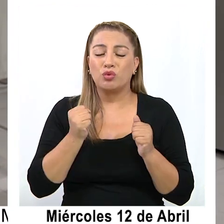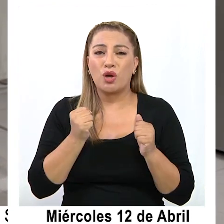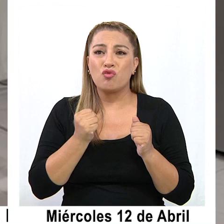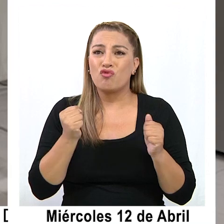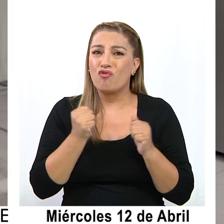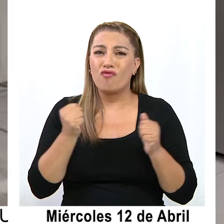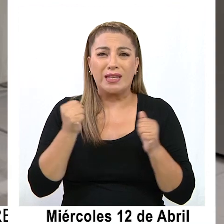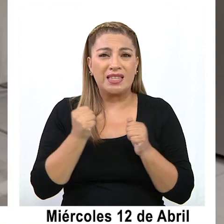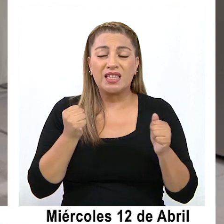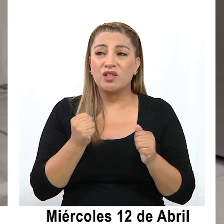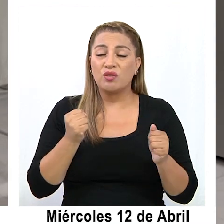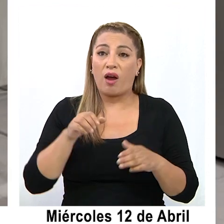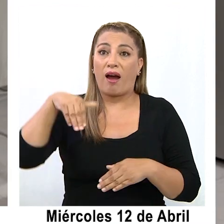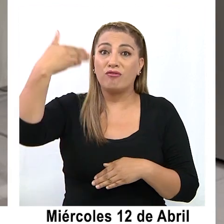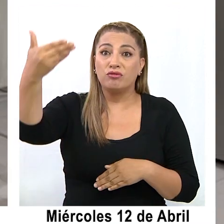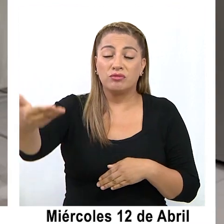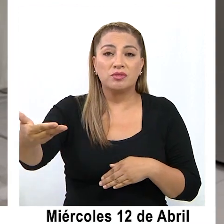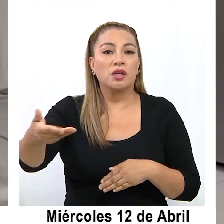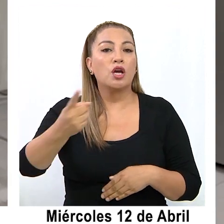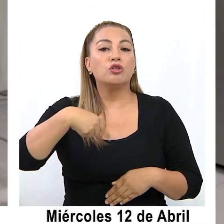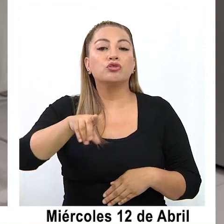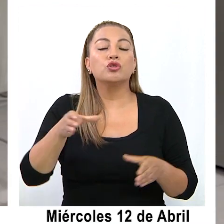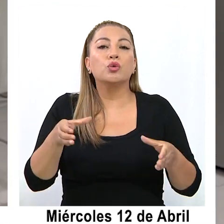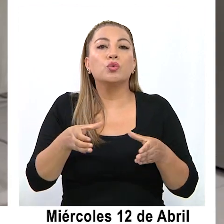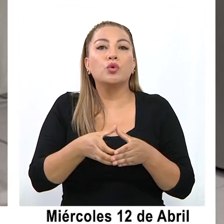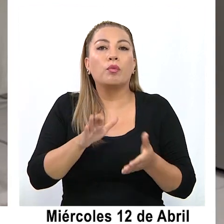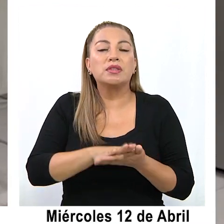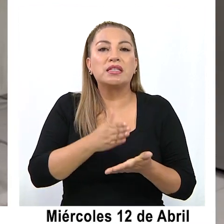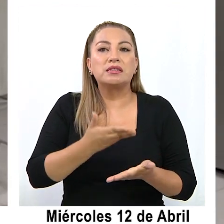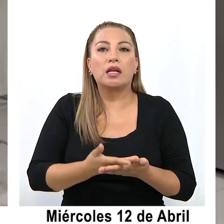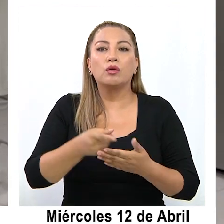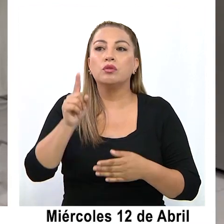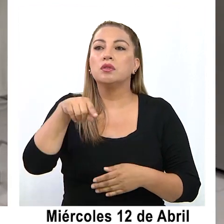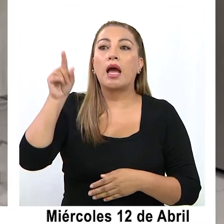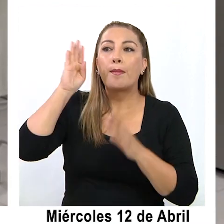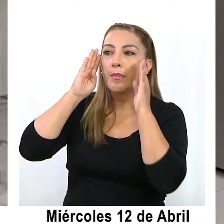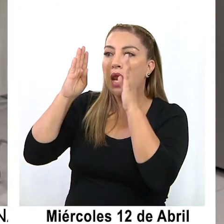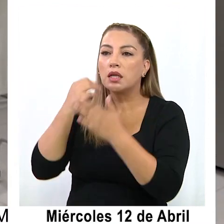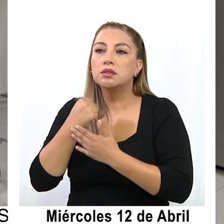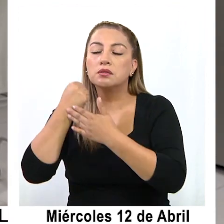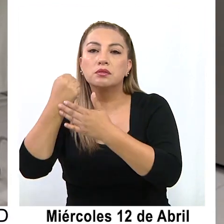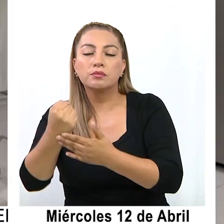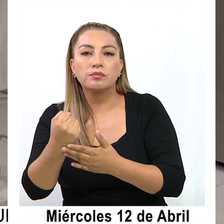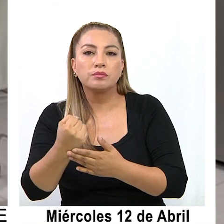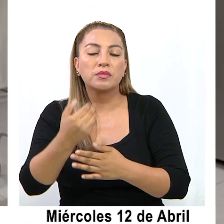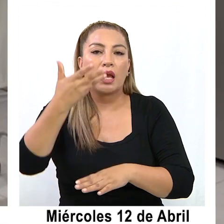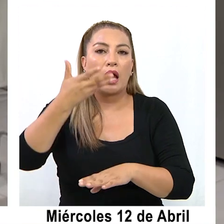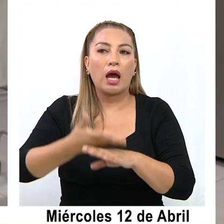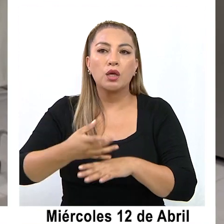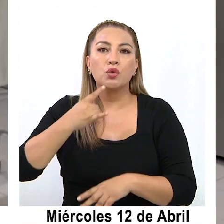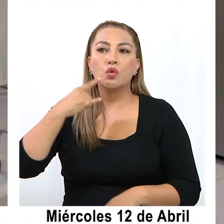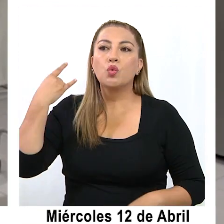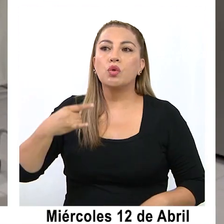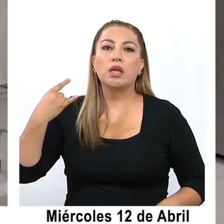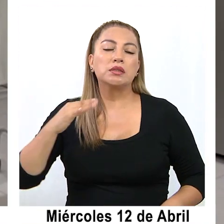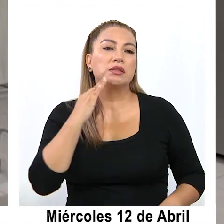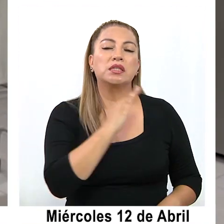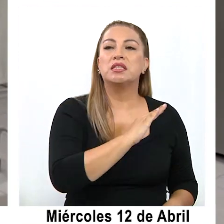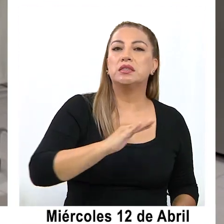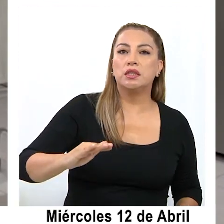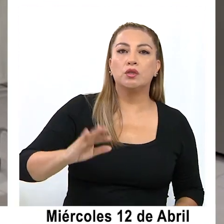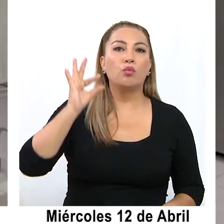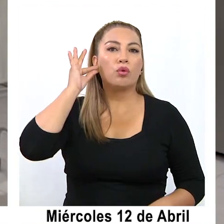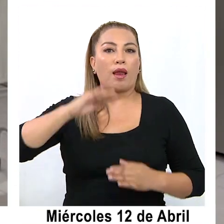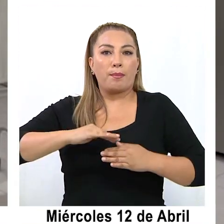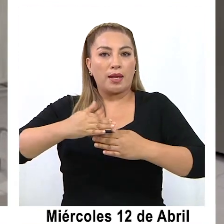bastante bajas, tuvimos que ir con el equipo de salud a darles atención, trasladamos a la urgencia a niños, mujeres